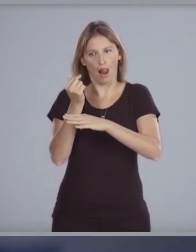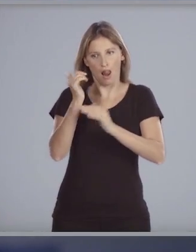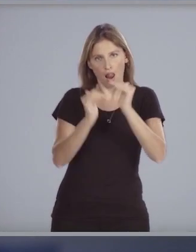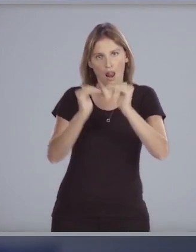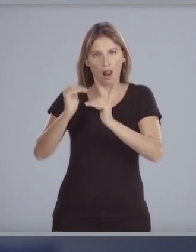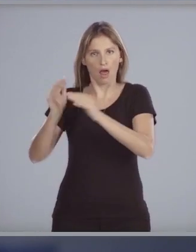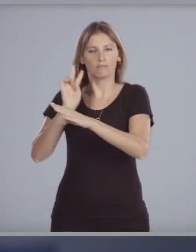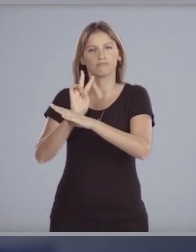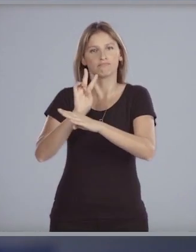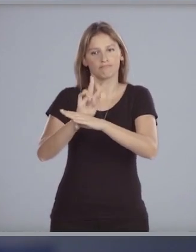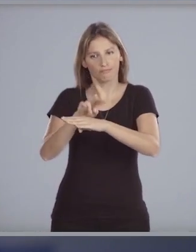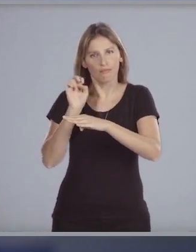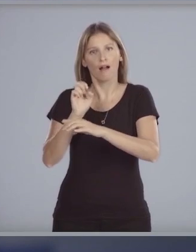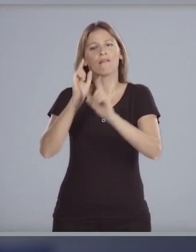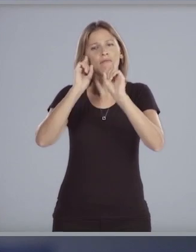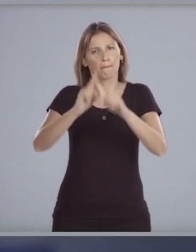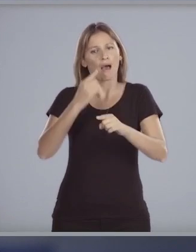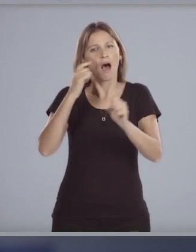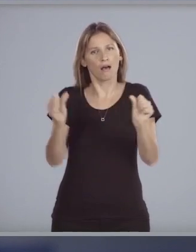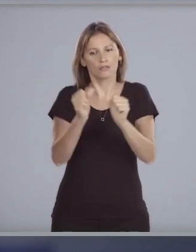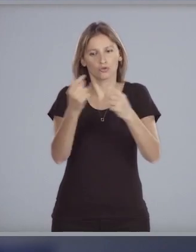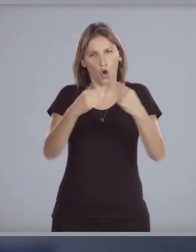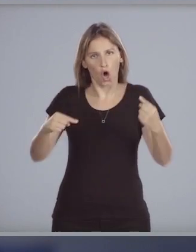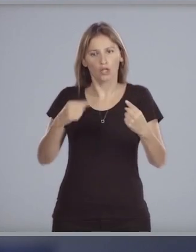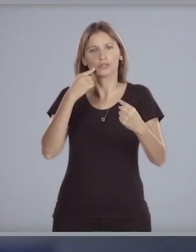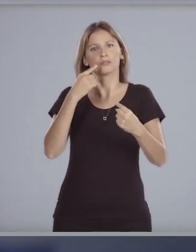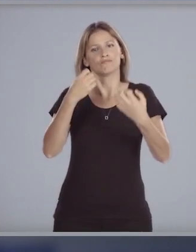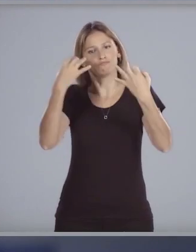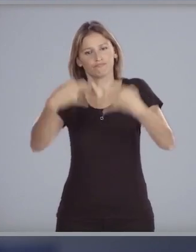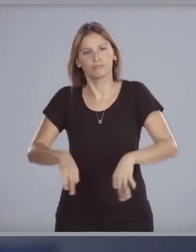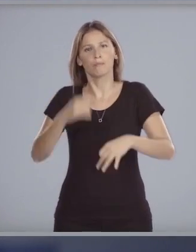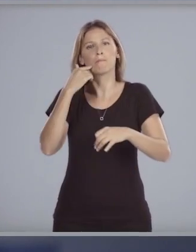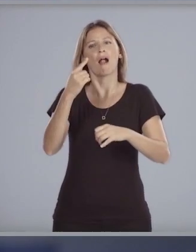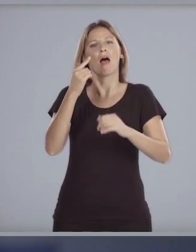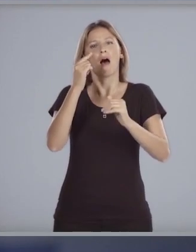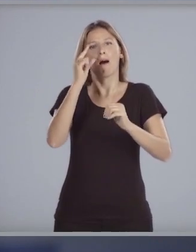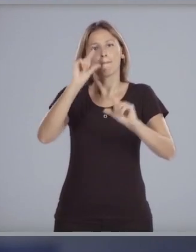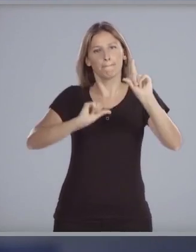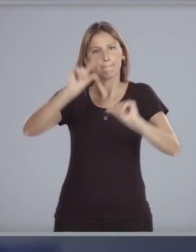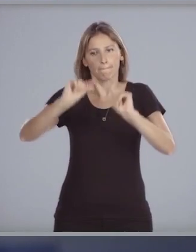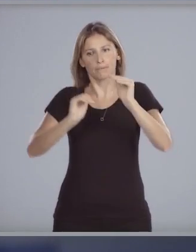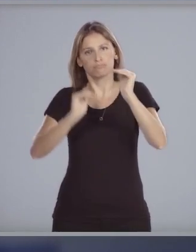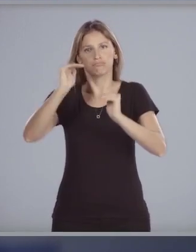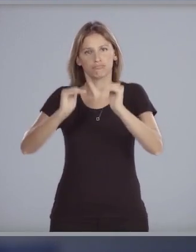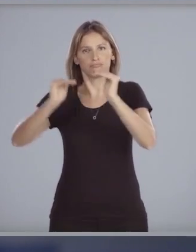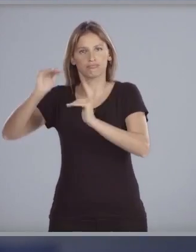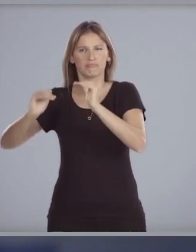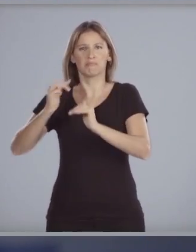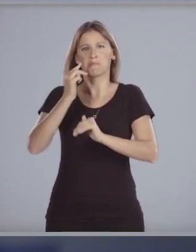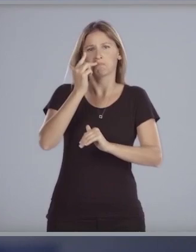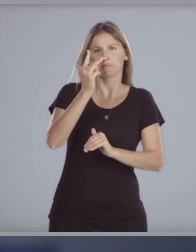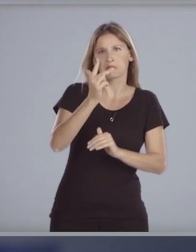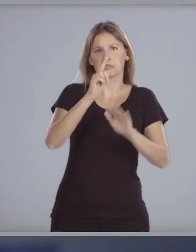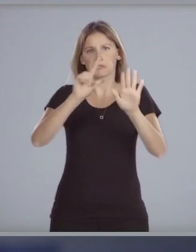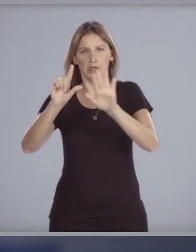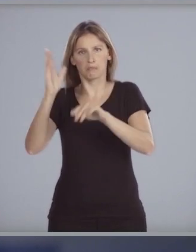y tomando las medidas pertinentes para llevar la inflación en un rango meta entre un 3